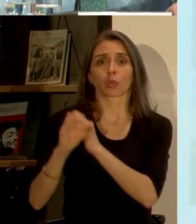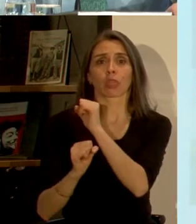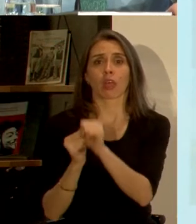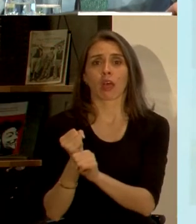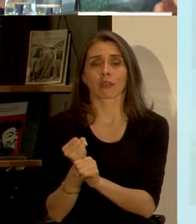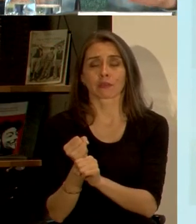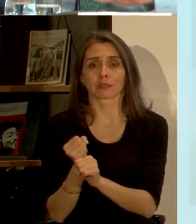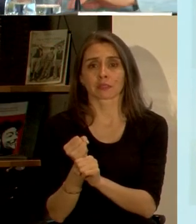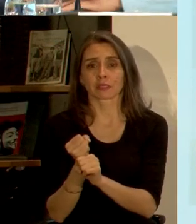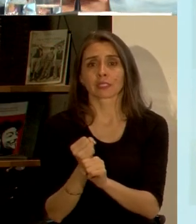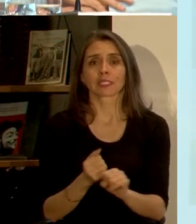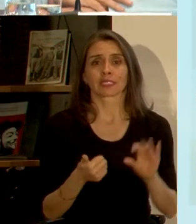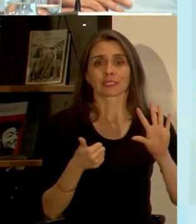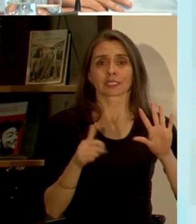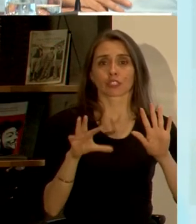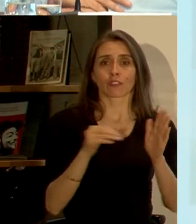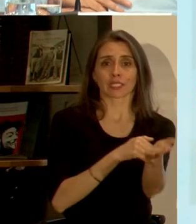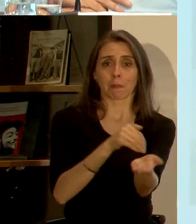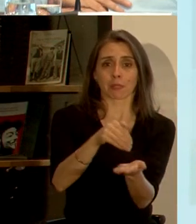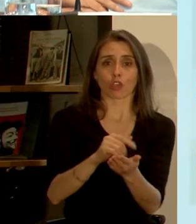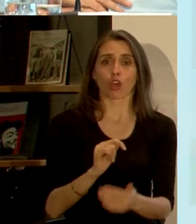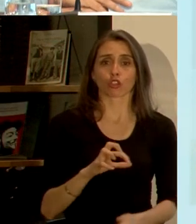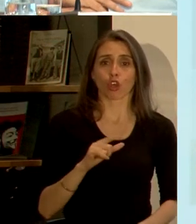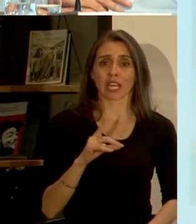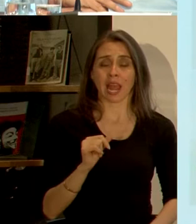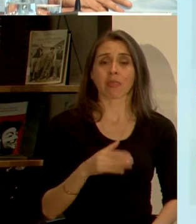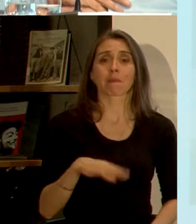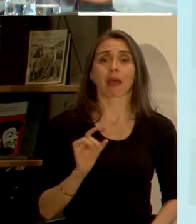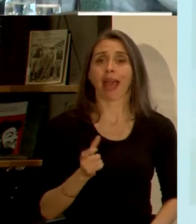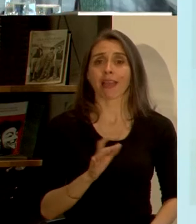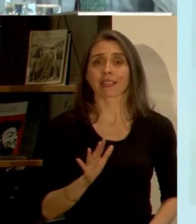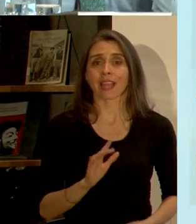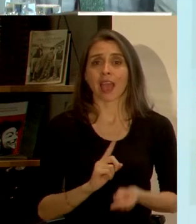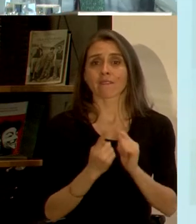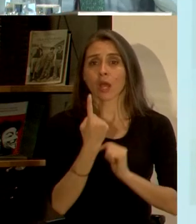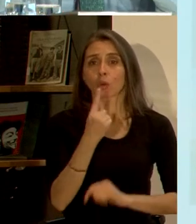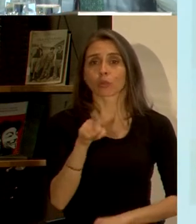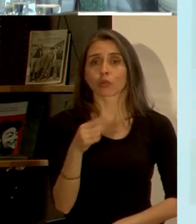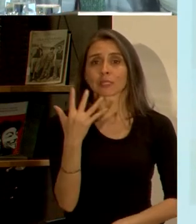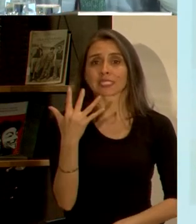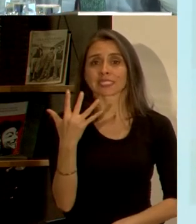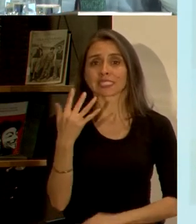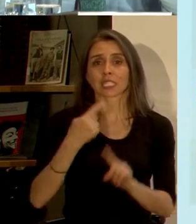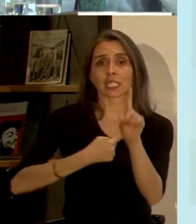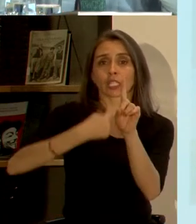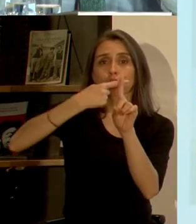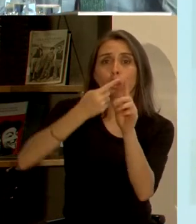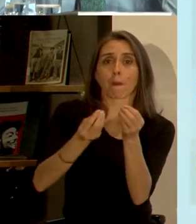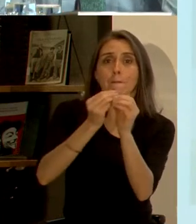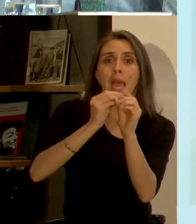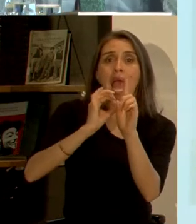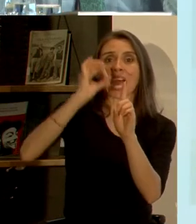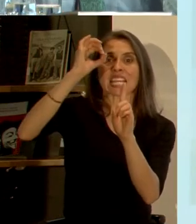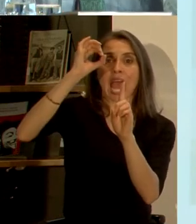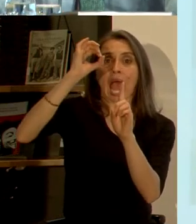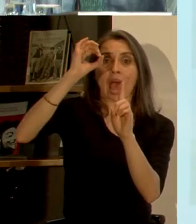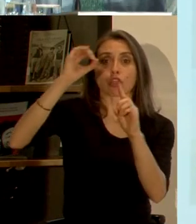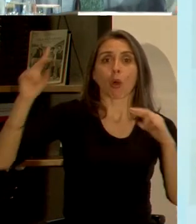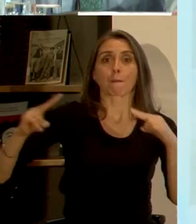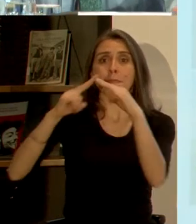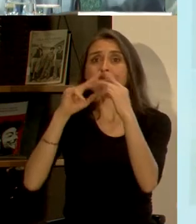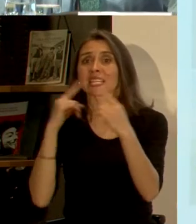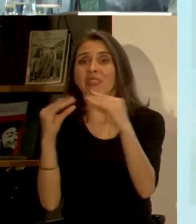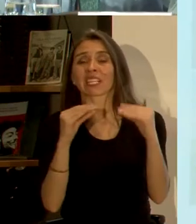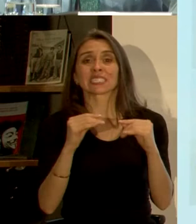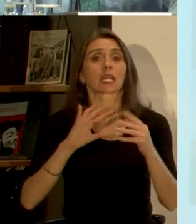No solamente 690 millones de toneladas, pero lo más grave es que no vamos a llegar al 1.5 grados centígrados del Acuerdo de París y es allá donde estamos